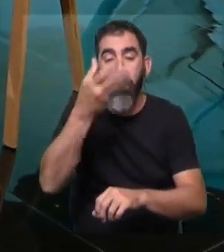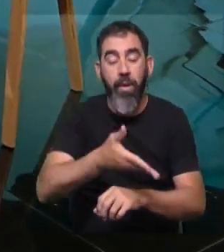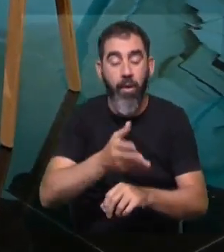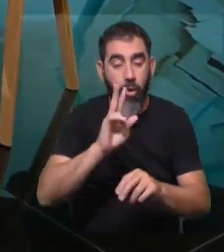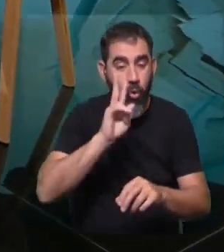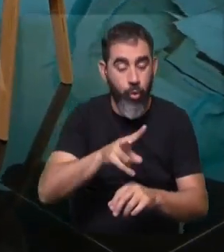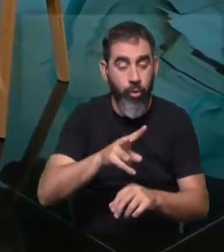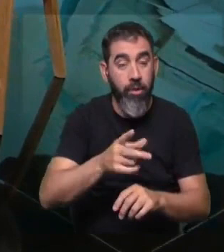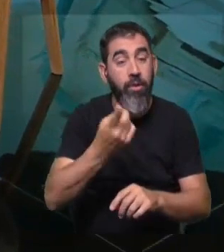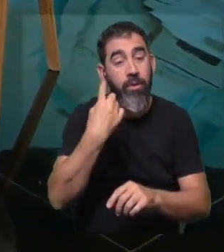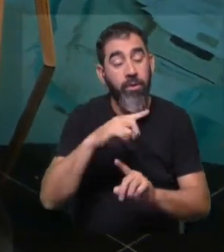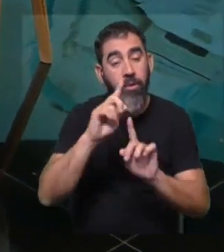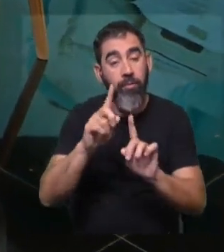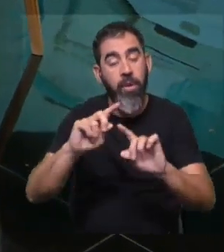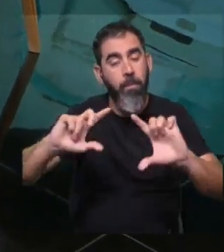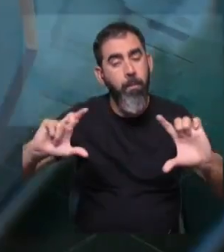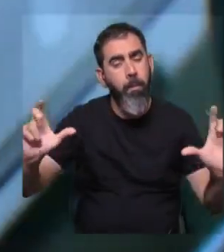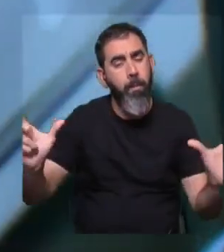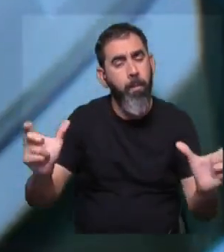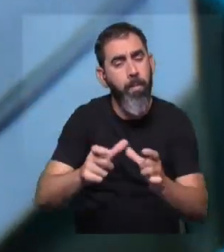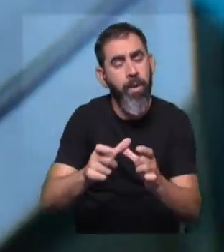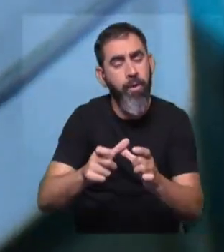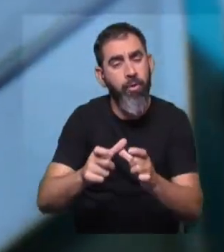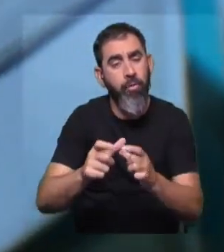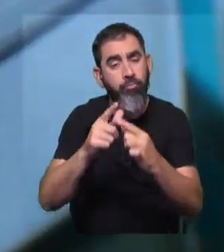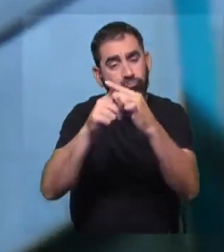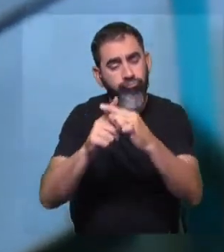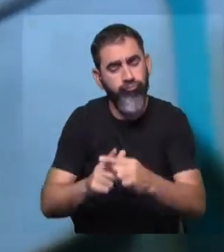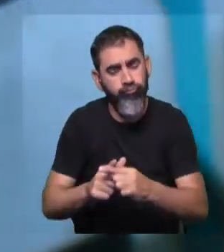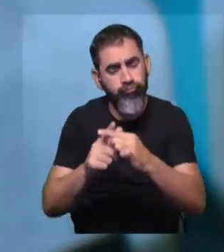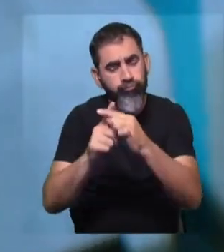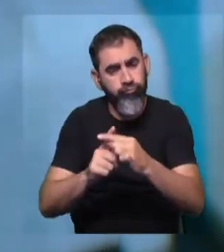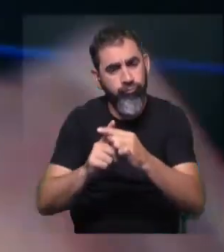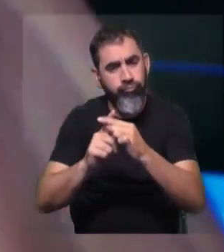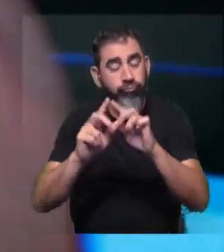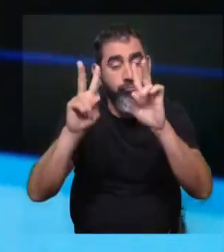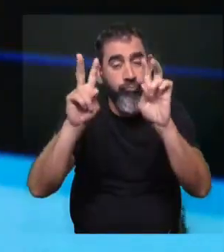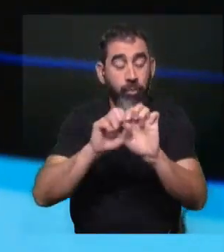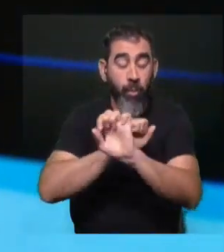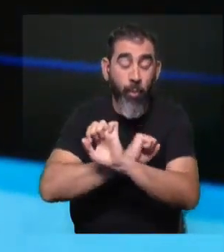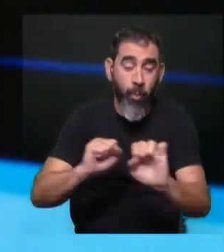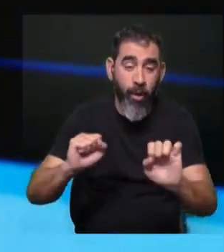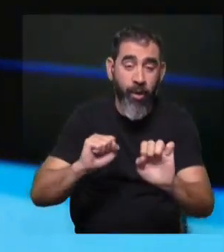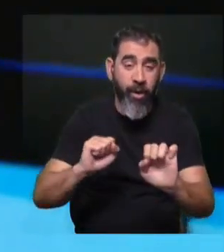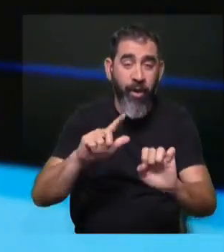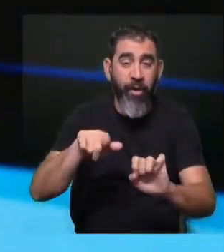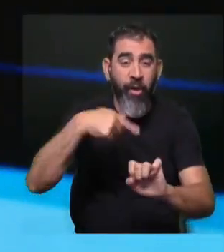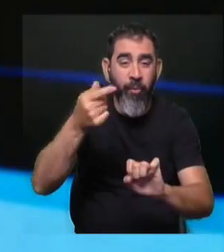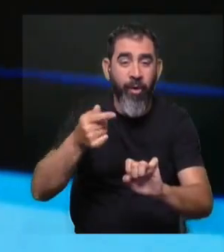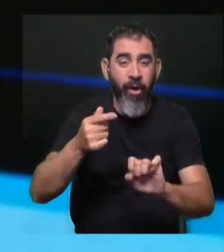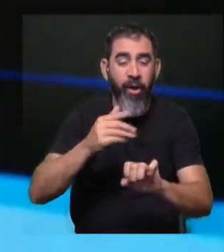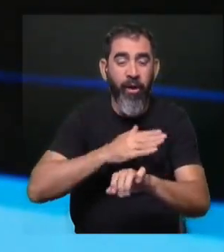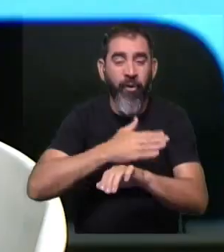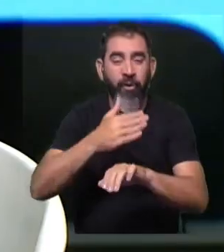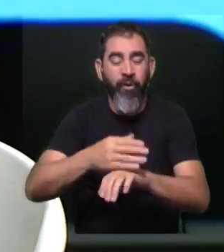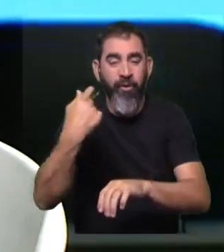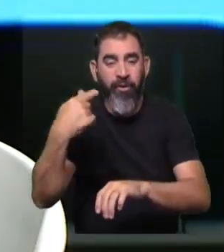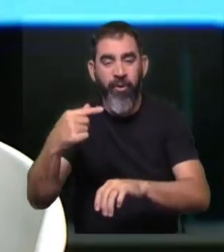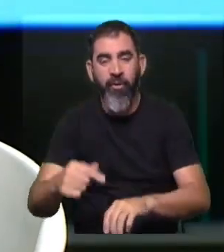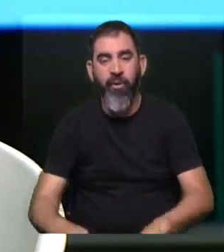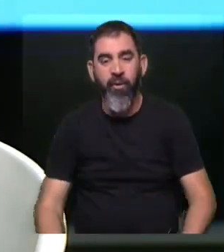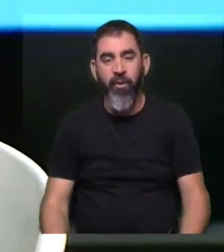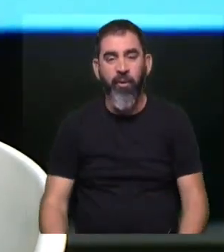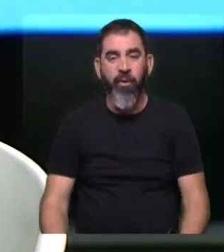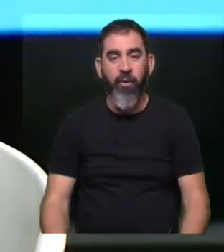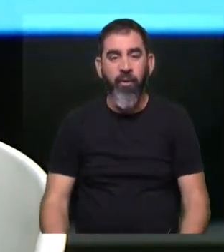ve, pero también a disminuir las radiaciones y todo lo que pueda ser, eventualmente, un posible efecto secundario, ¿no? Sí, y